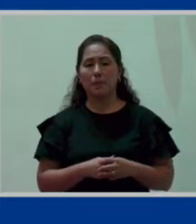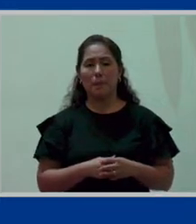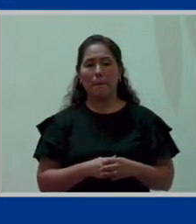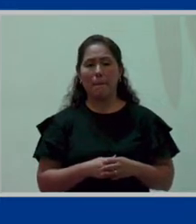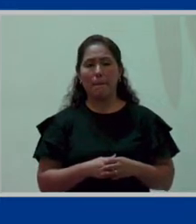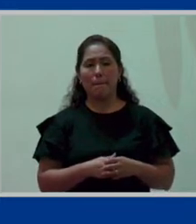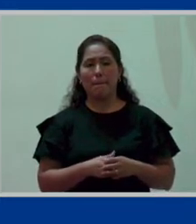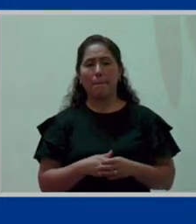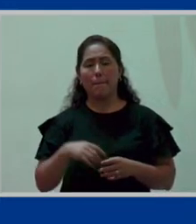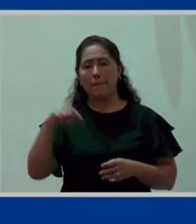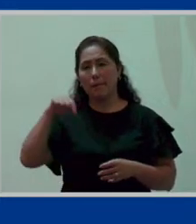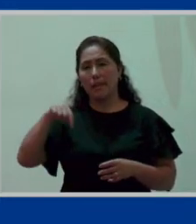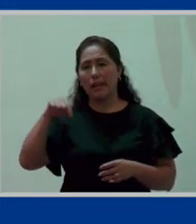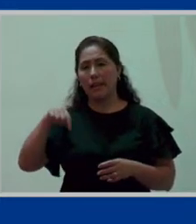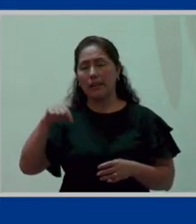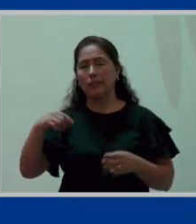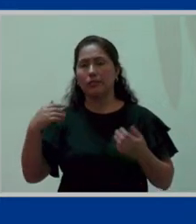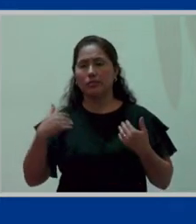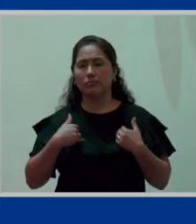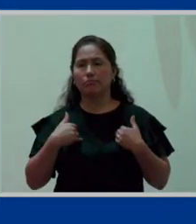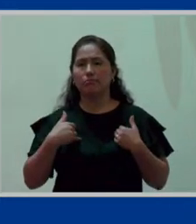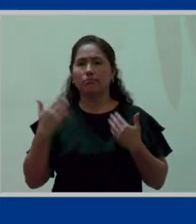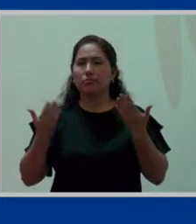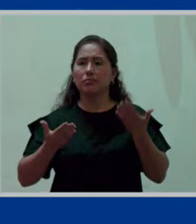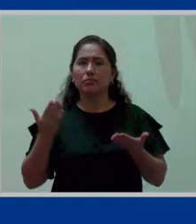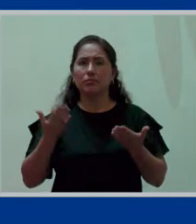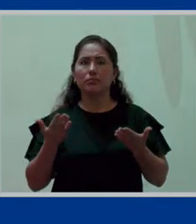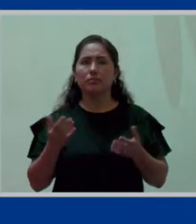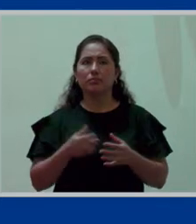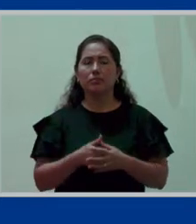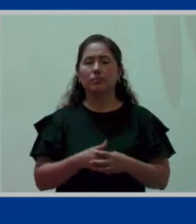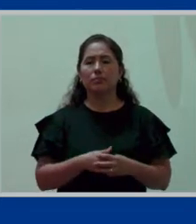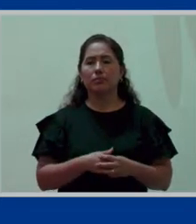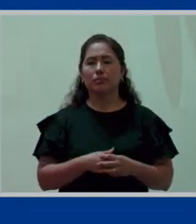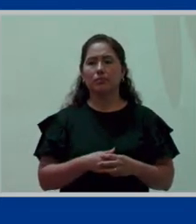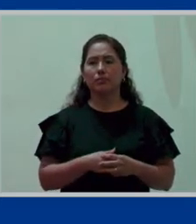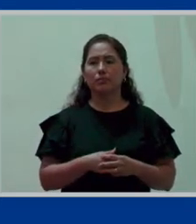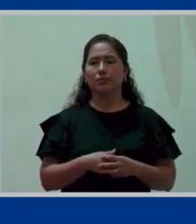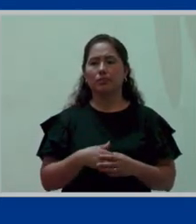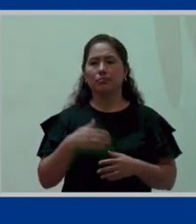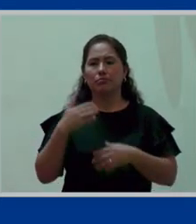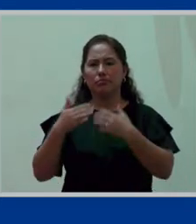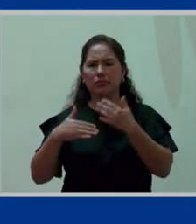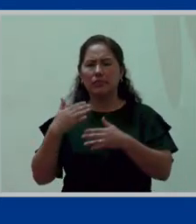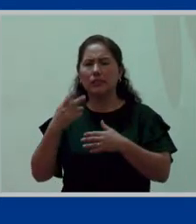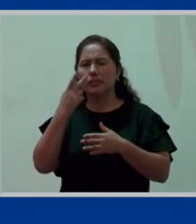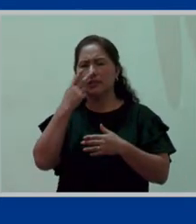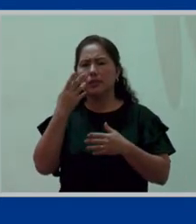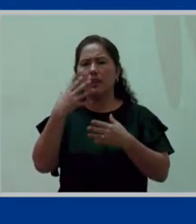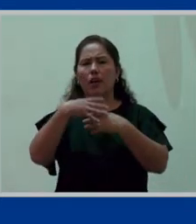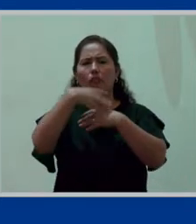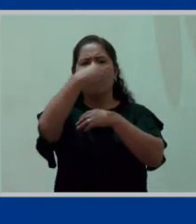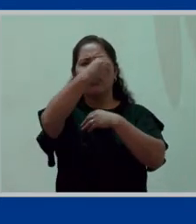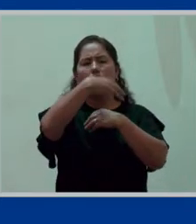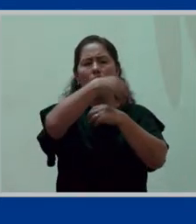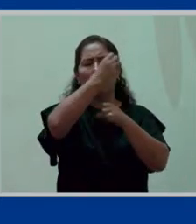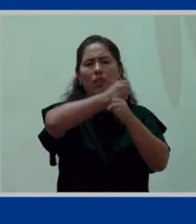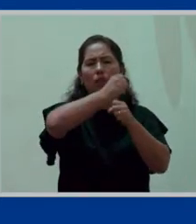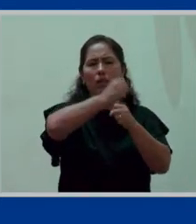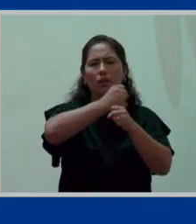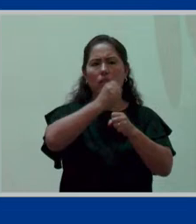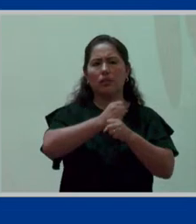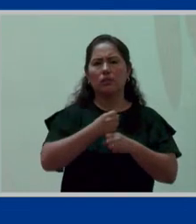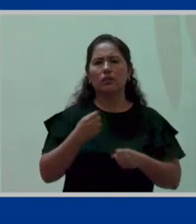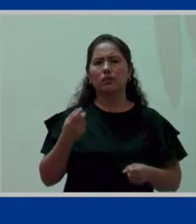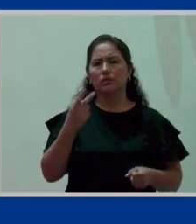el hecho de que por más que se diga que el ejercicio mayormente está en la calle la verdad es que